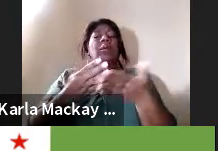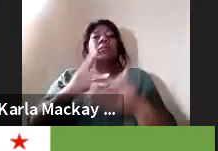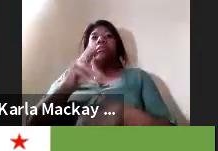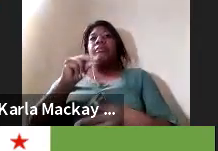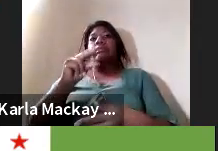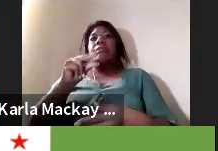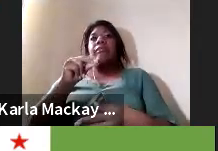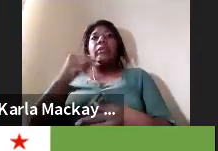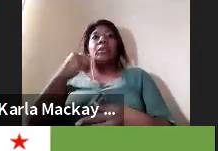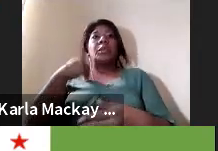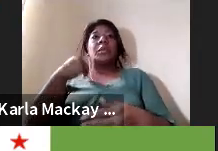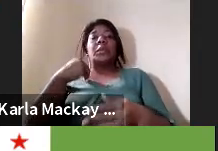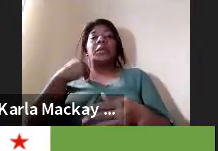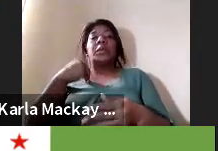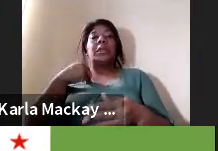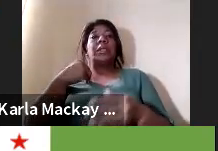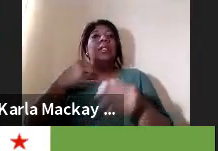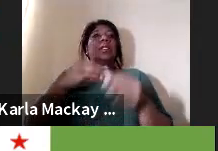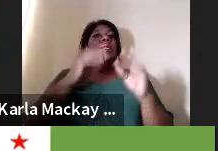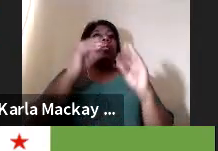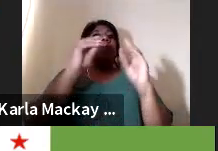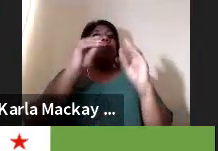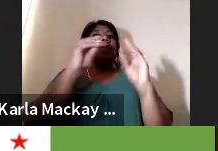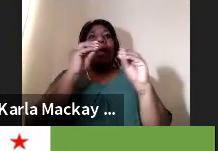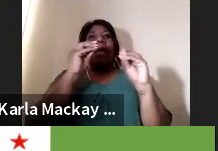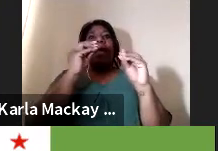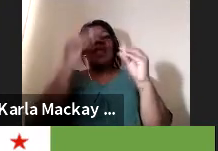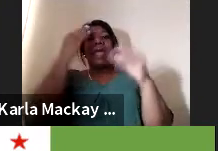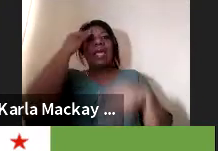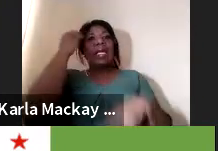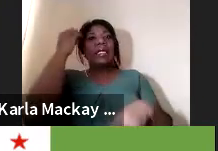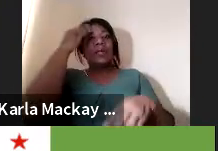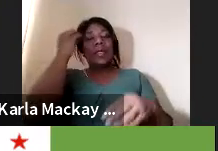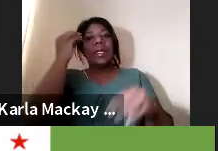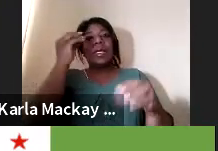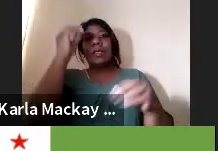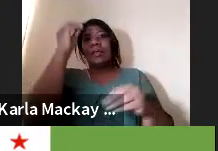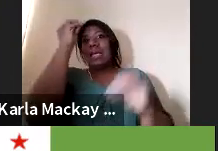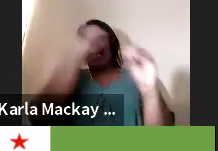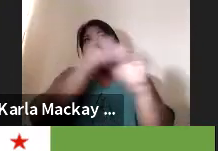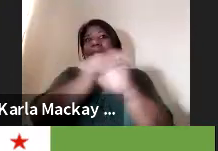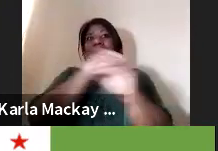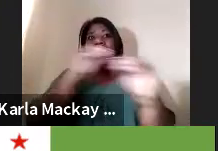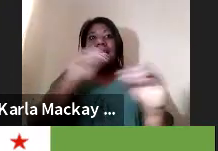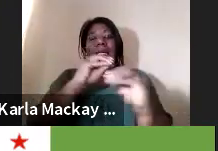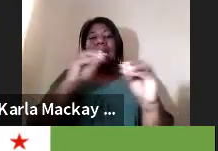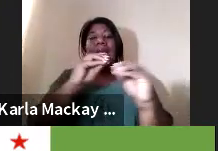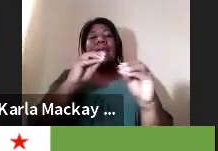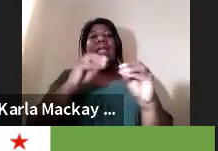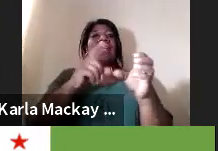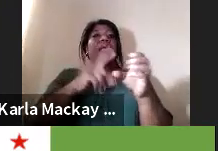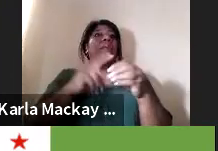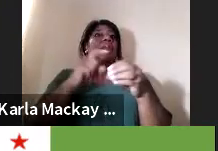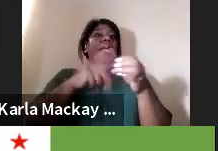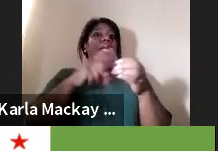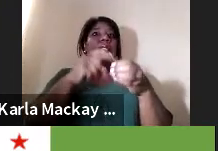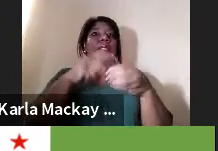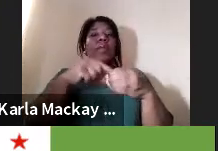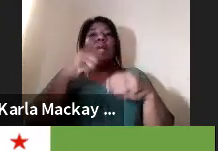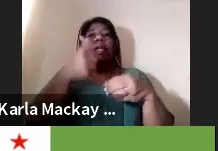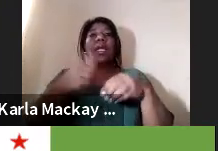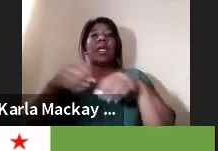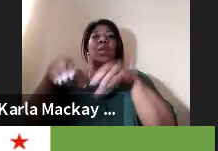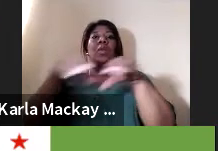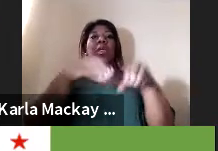esos diseños de protocolo, experiencia como la participación en eventos, y al momento de aplicarle un test